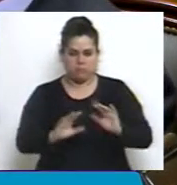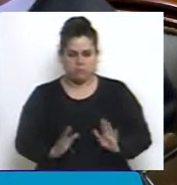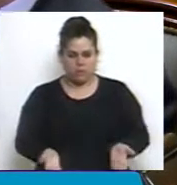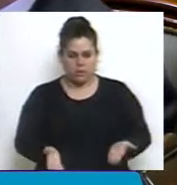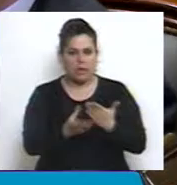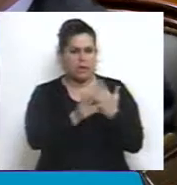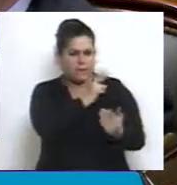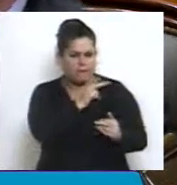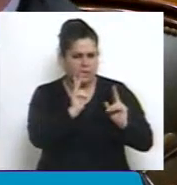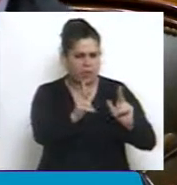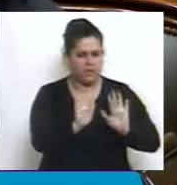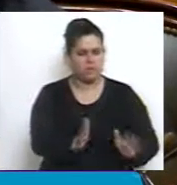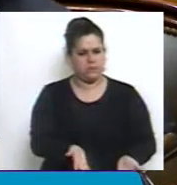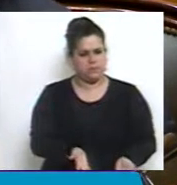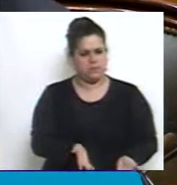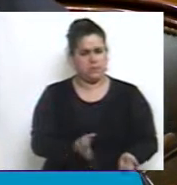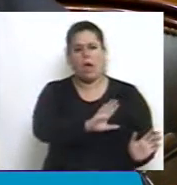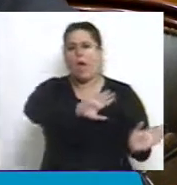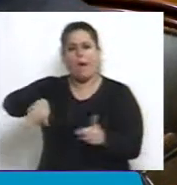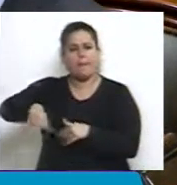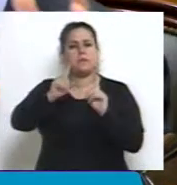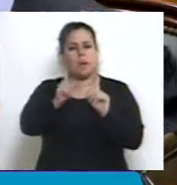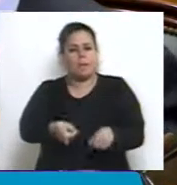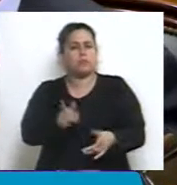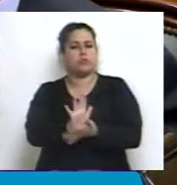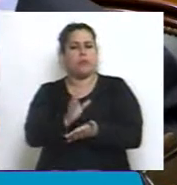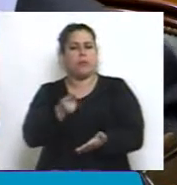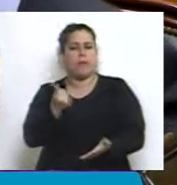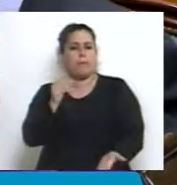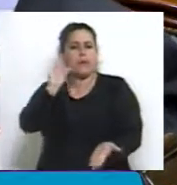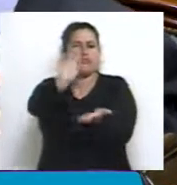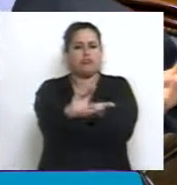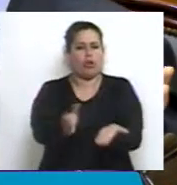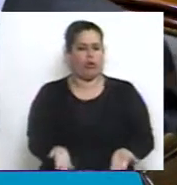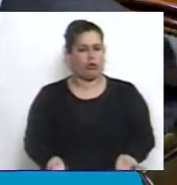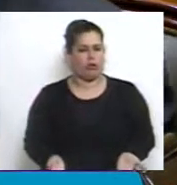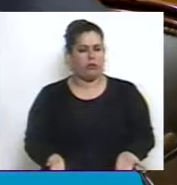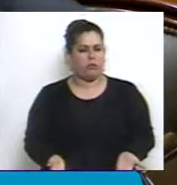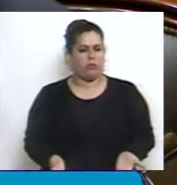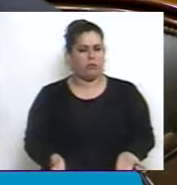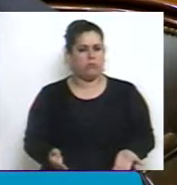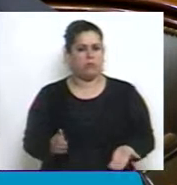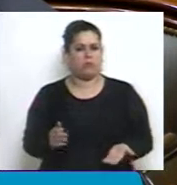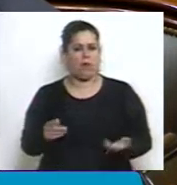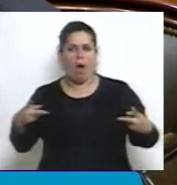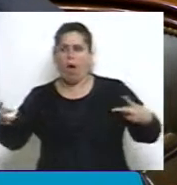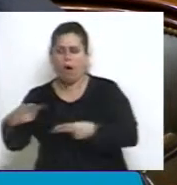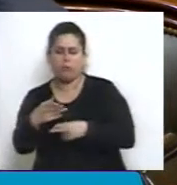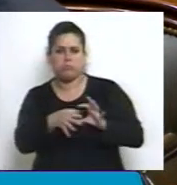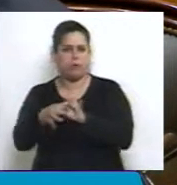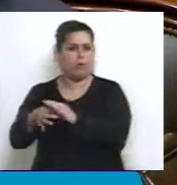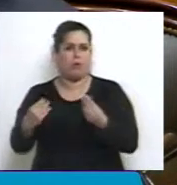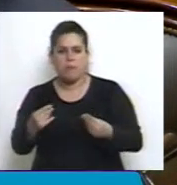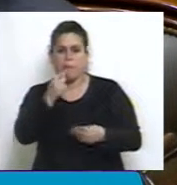Nos preocupan también las prioridades de inversión, y esto que decía anteriormente, cómo se vincula con el ajuste. La